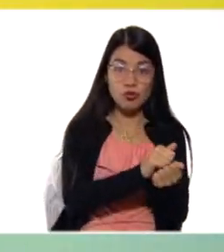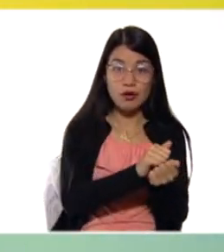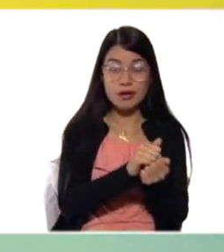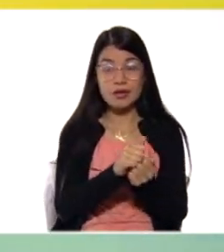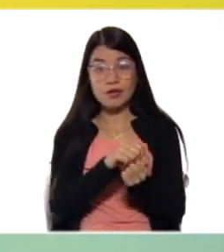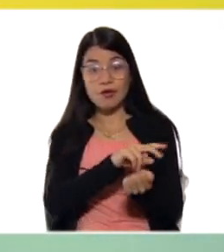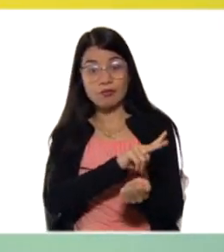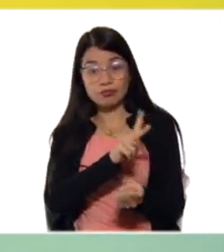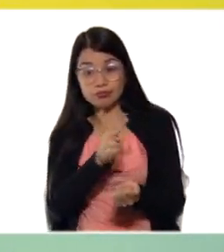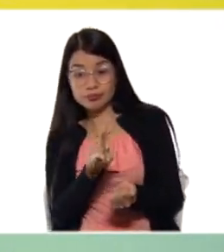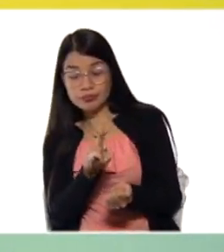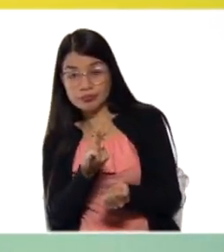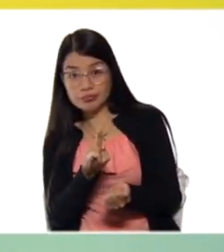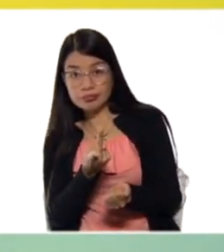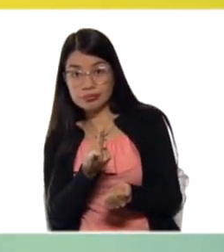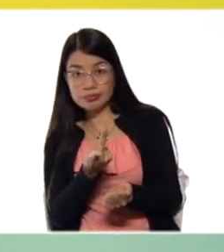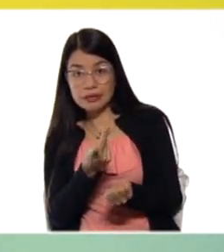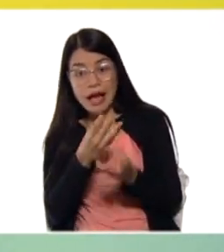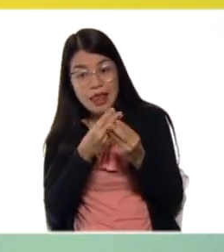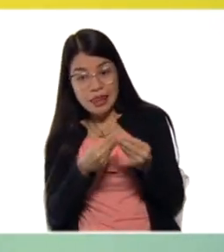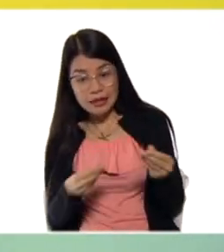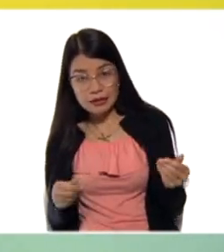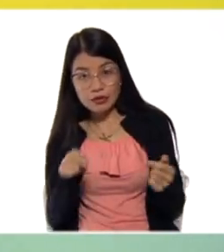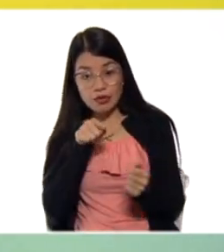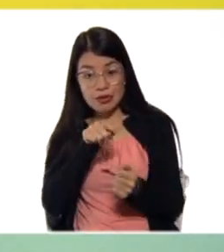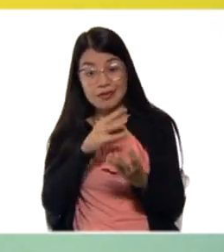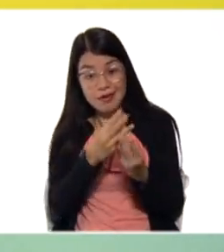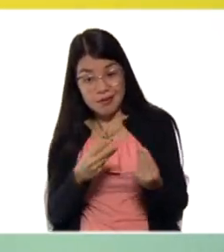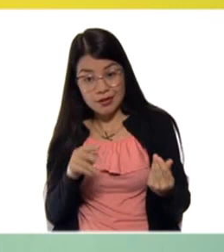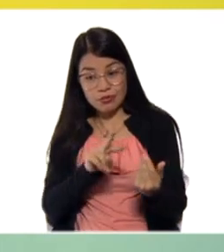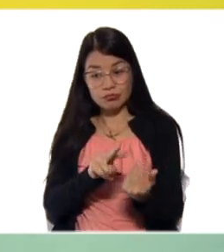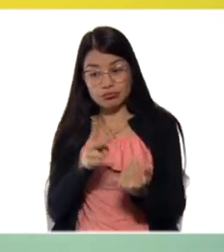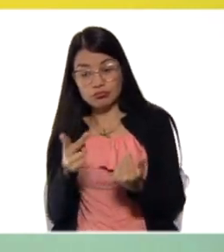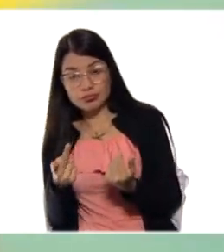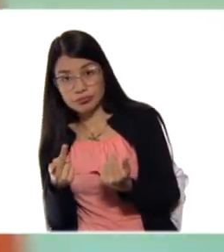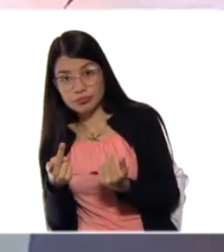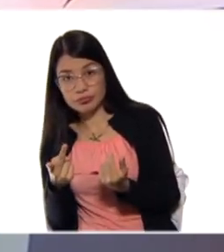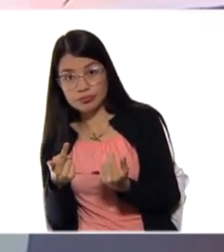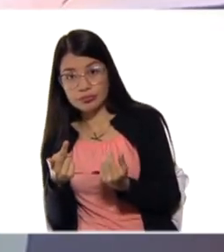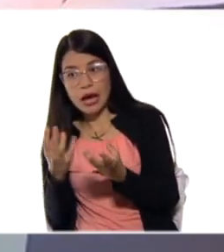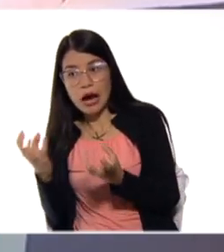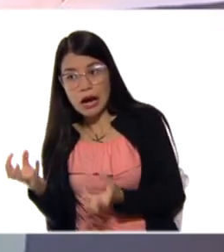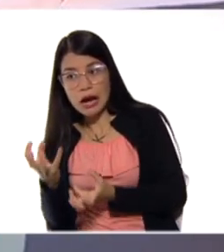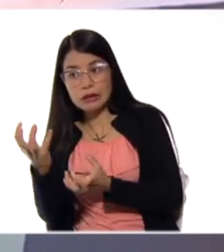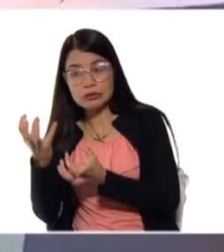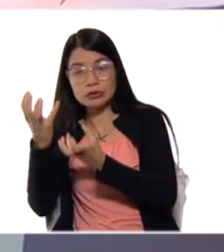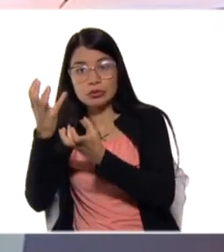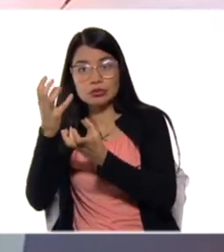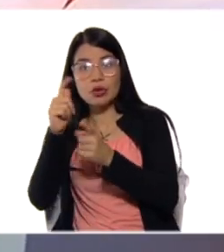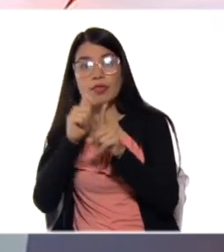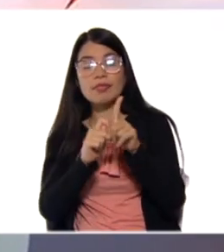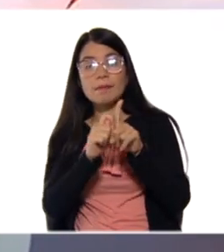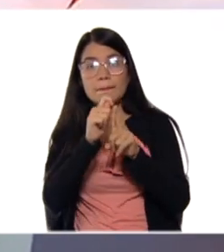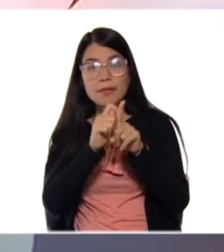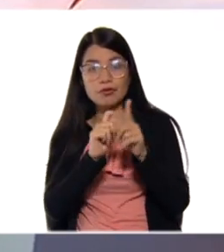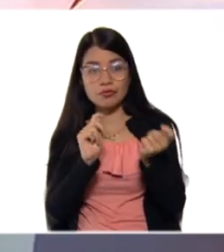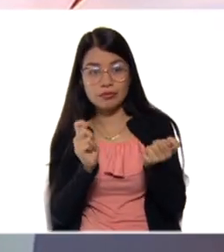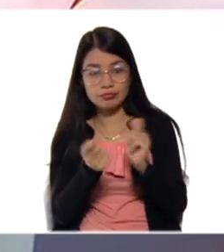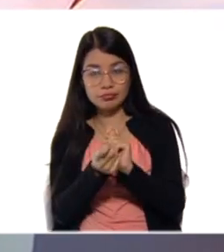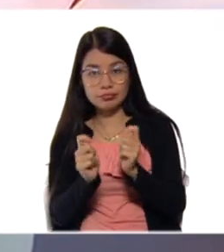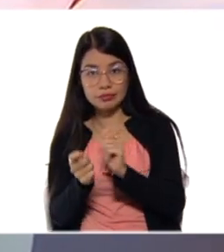de fusión. De estado líquido a estado gaseoso, la temperatura de ebullición. Podemos tener otros pasos